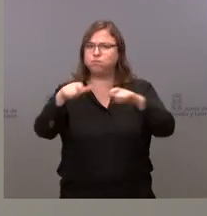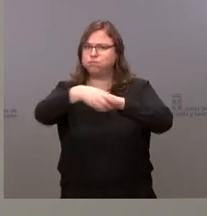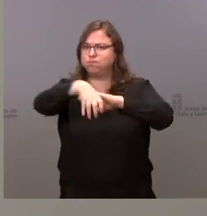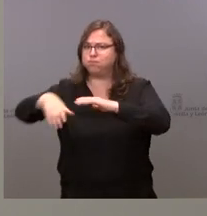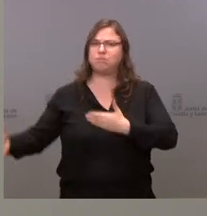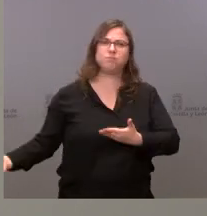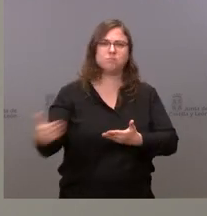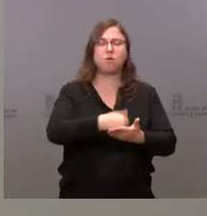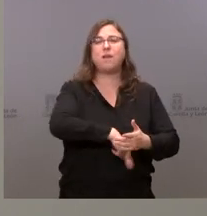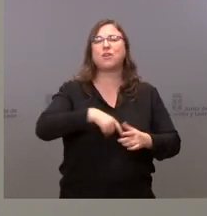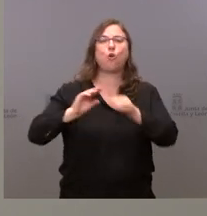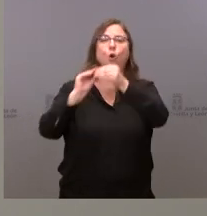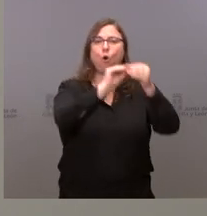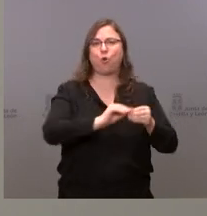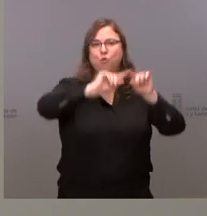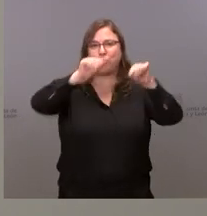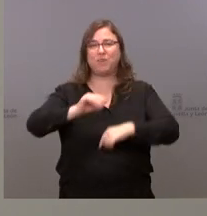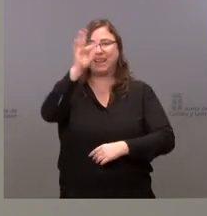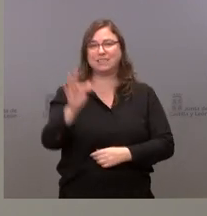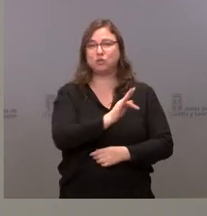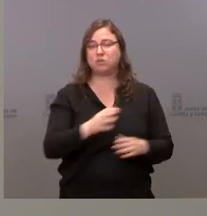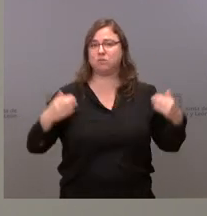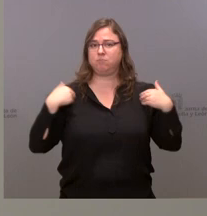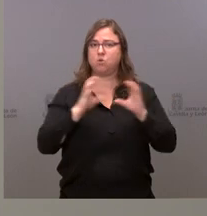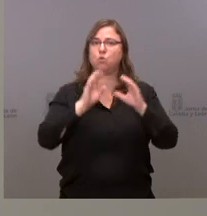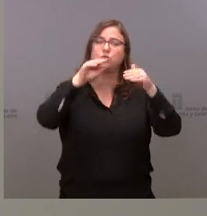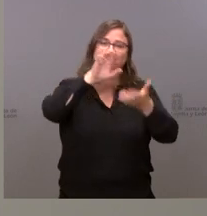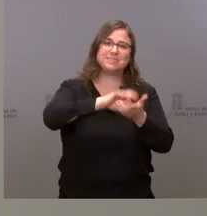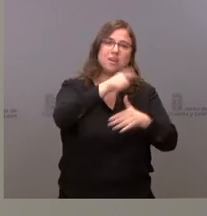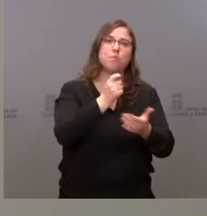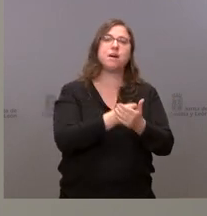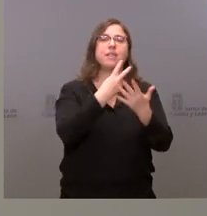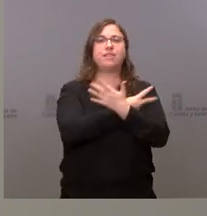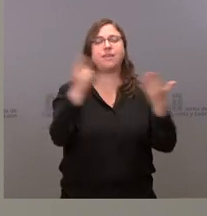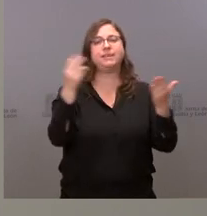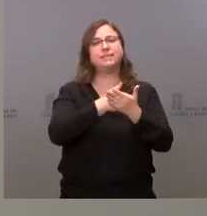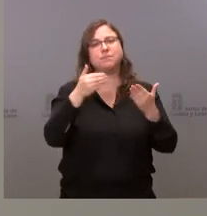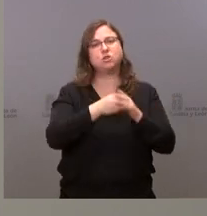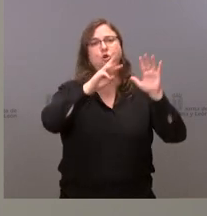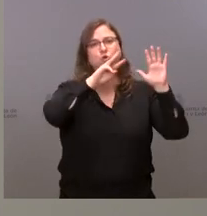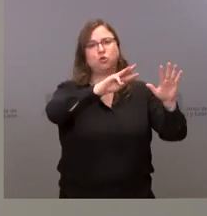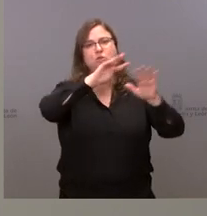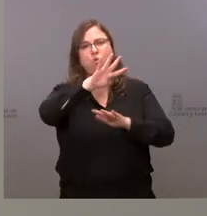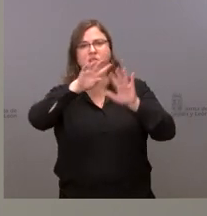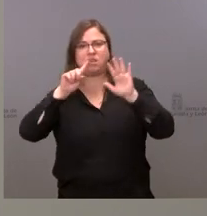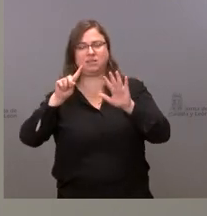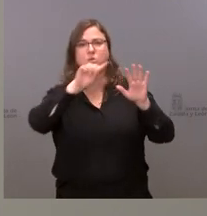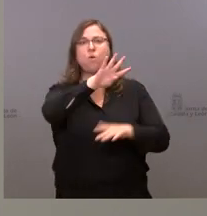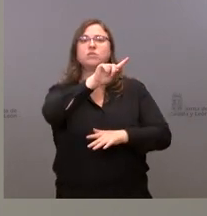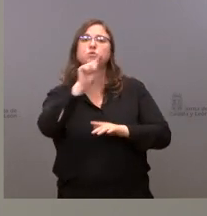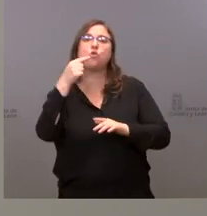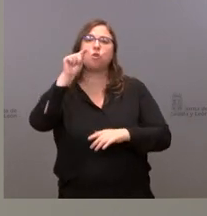afectan a todas las provincias, que es un total de aportación de la Junta de 17.846.461